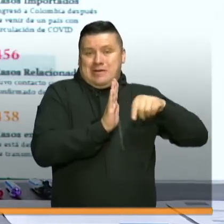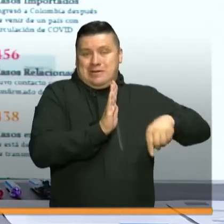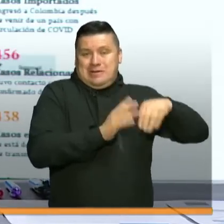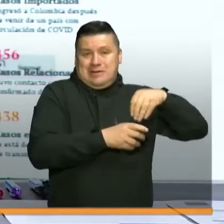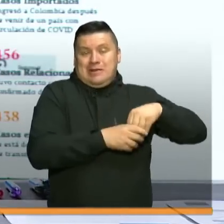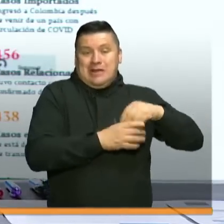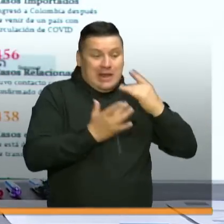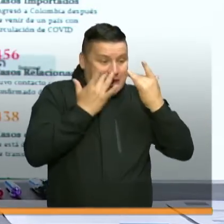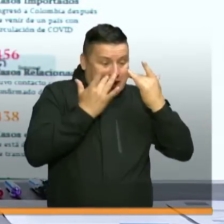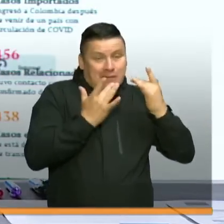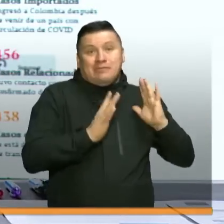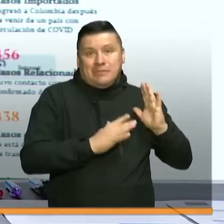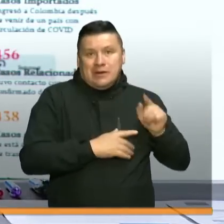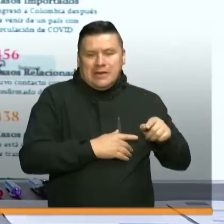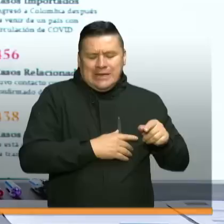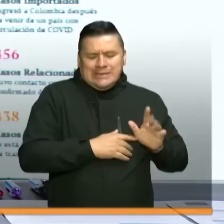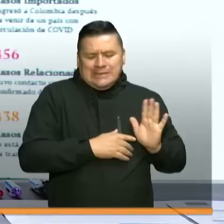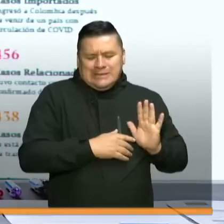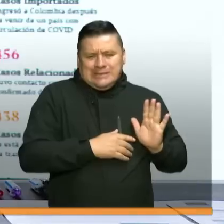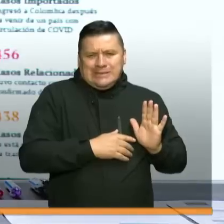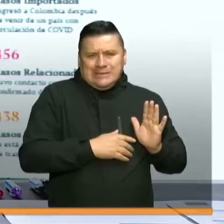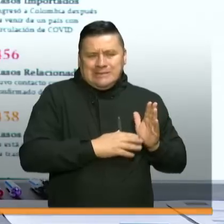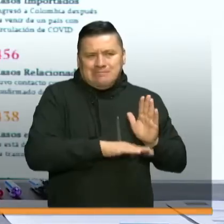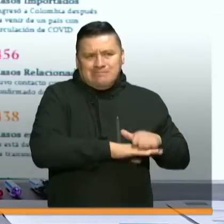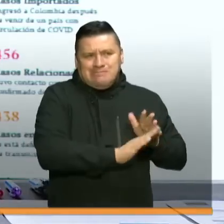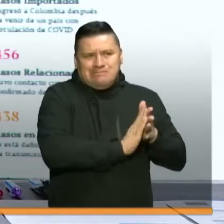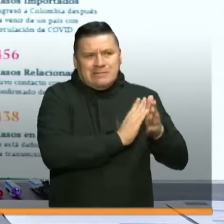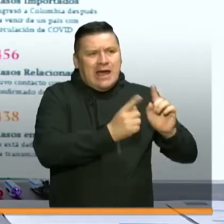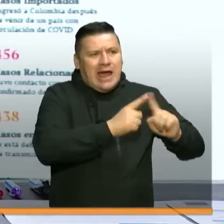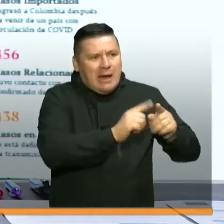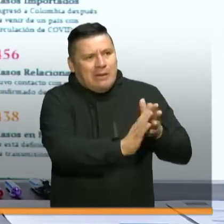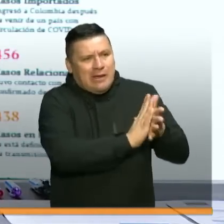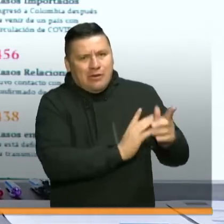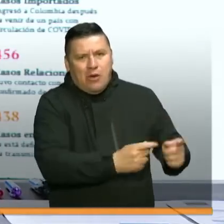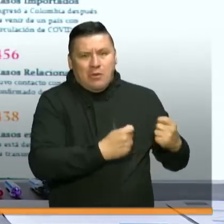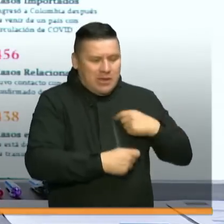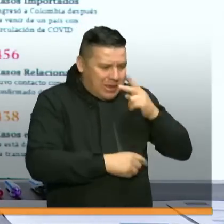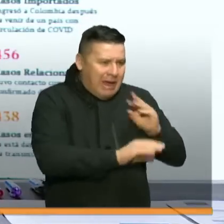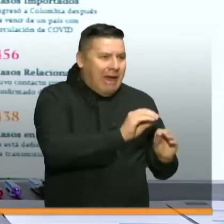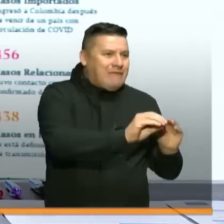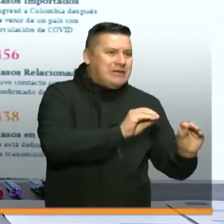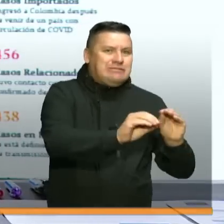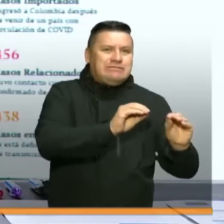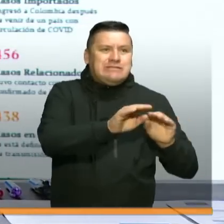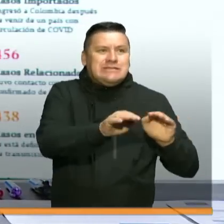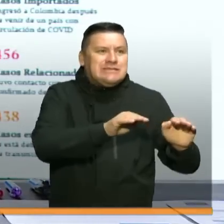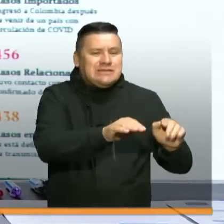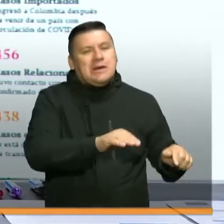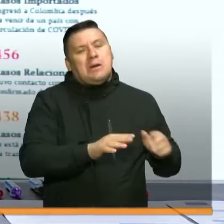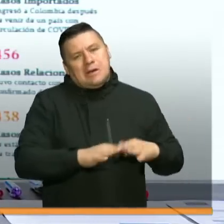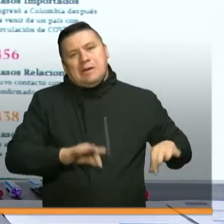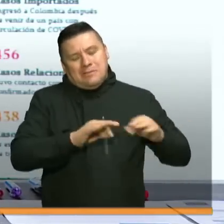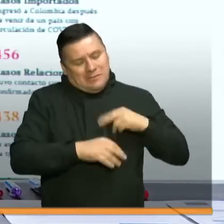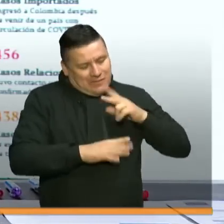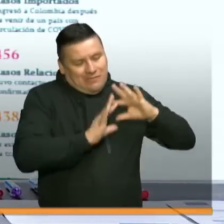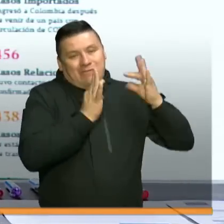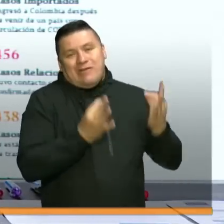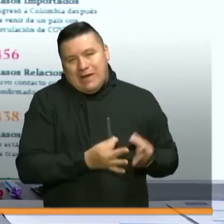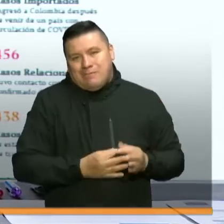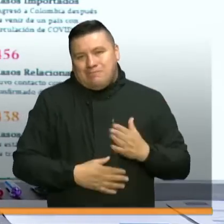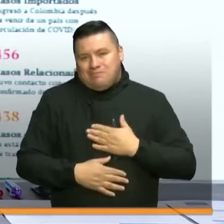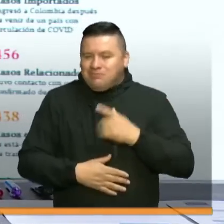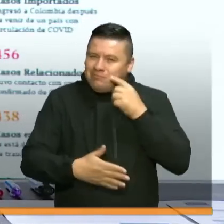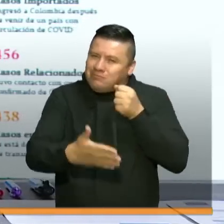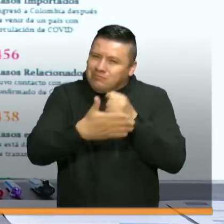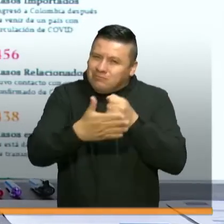pautas de higiene, sino que también están transmitiendo esos mensajes a sus amigos, a sus compañeros. Creo que eso también es muy importante. Y yo